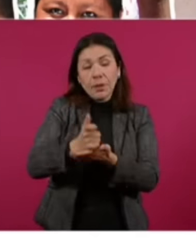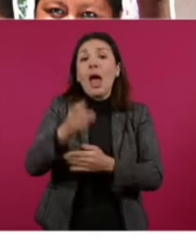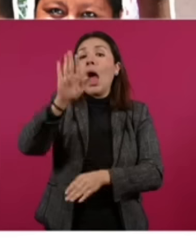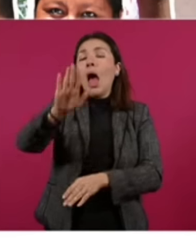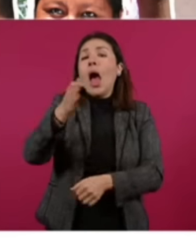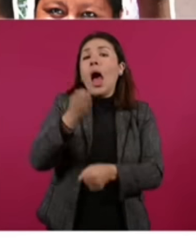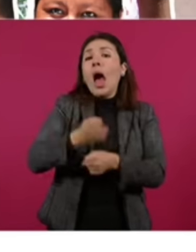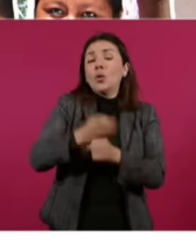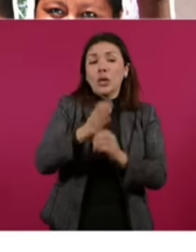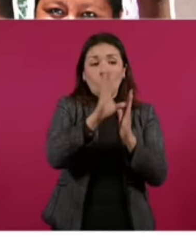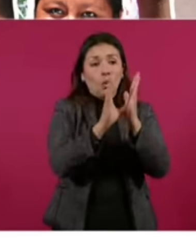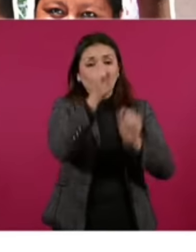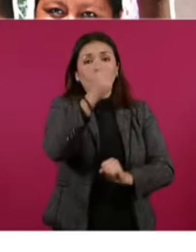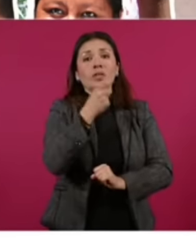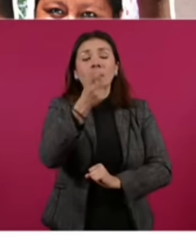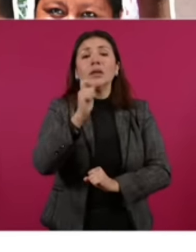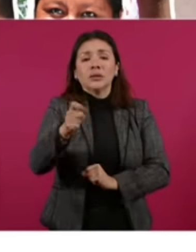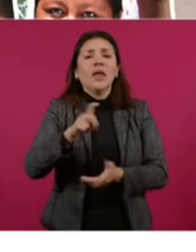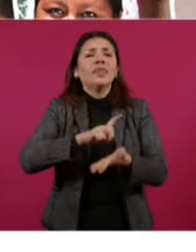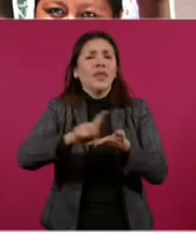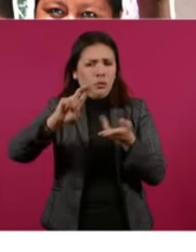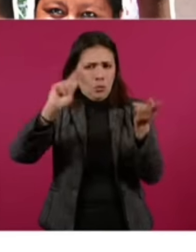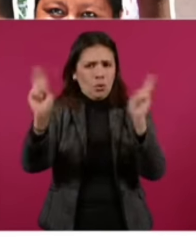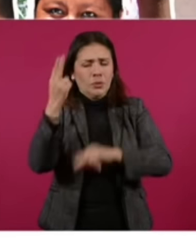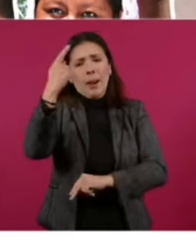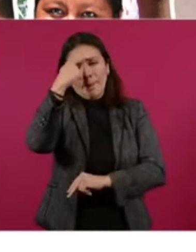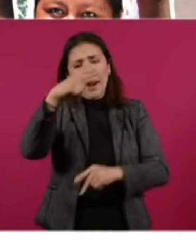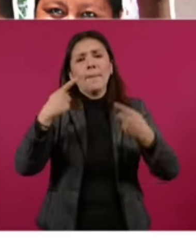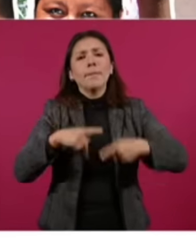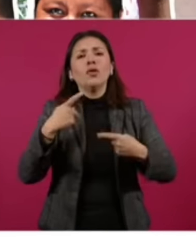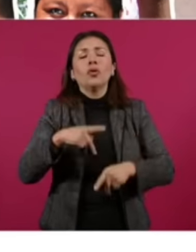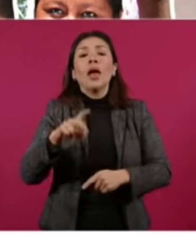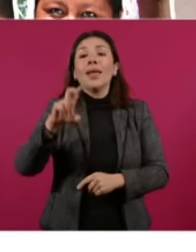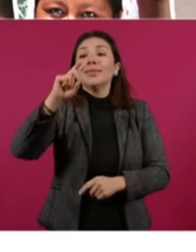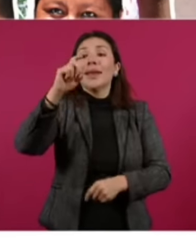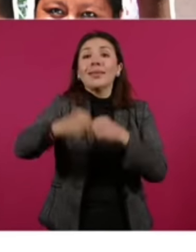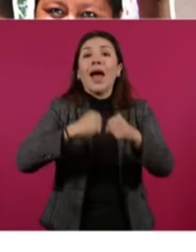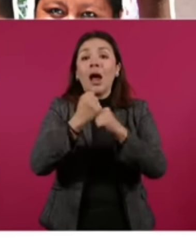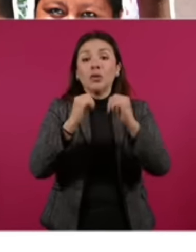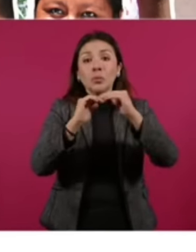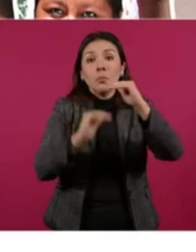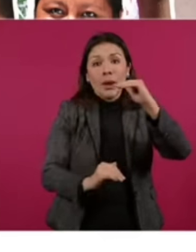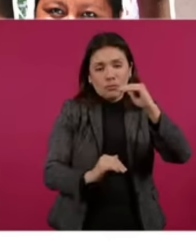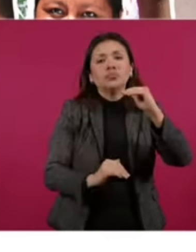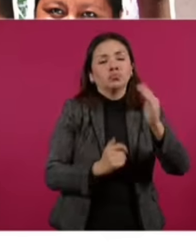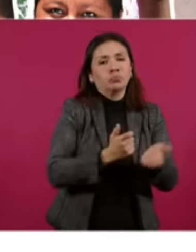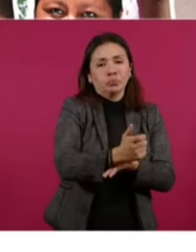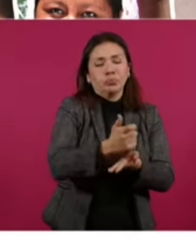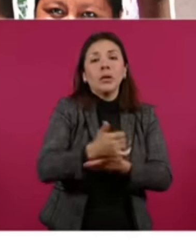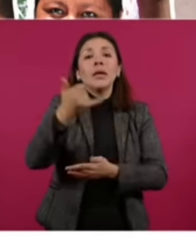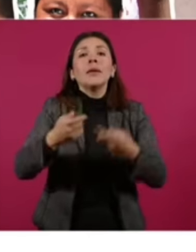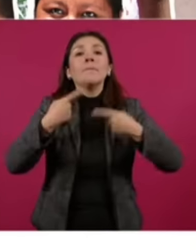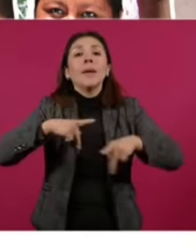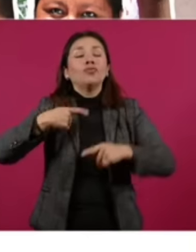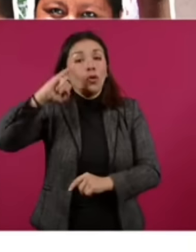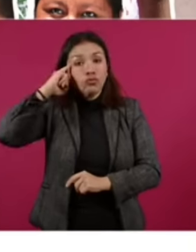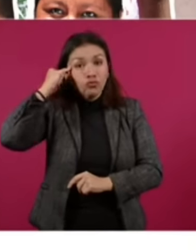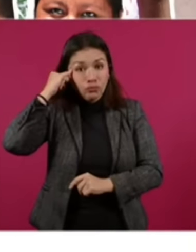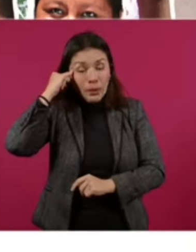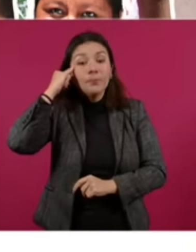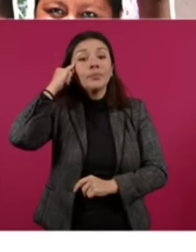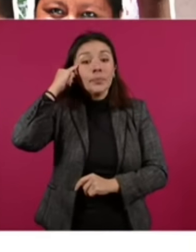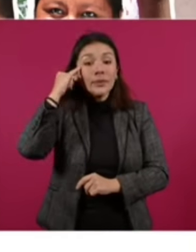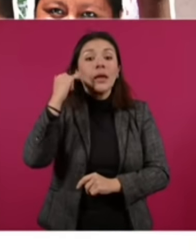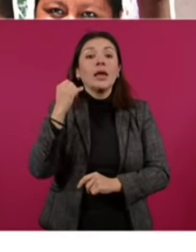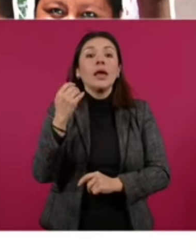establece que es un derecho universal para los menores de 30 años y para la población indígena. De tal manera